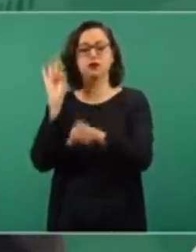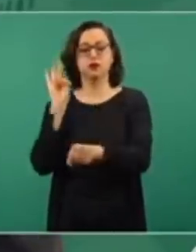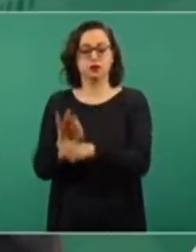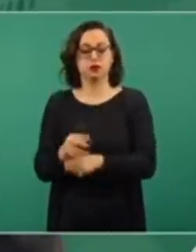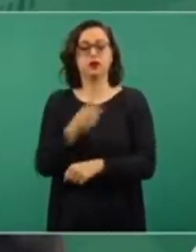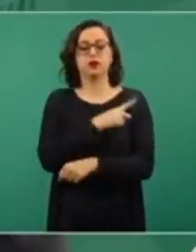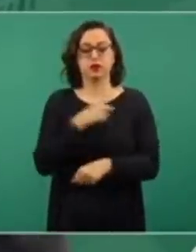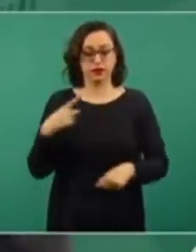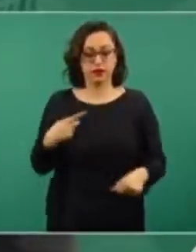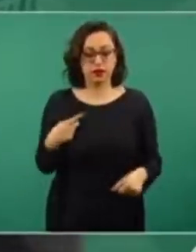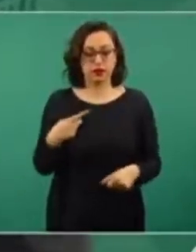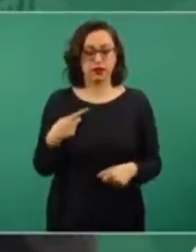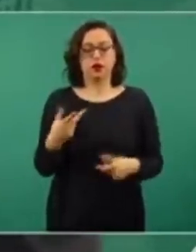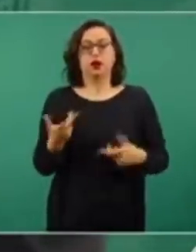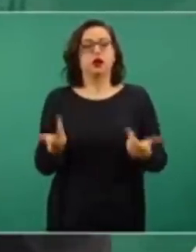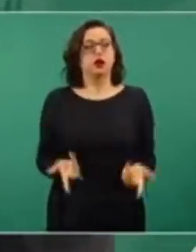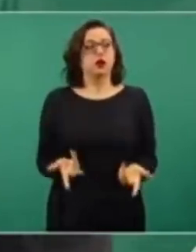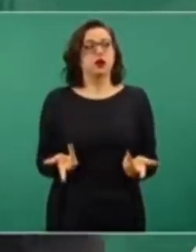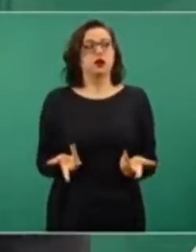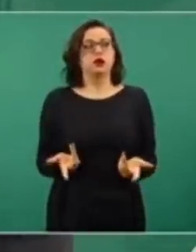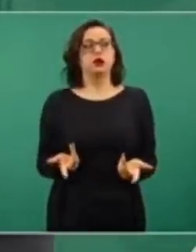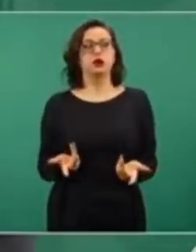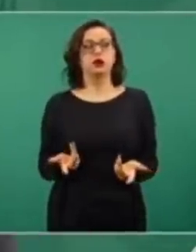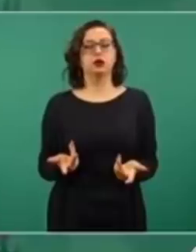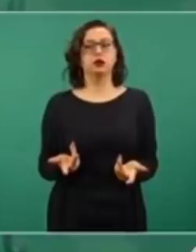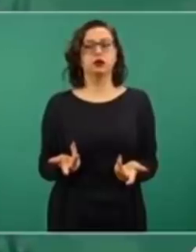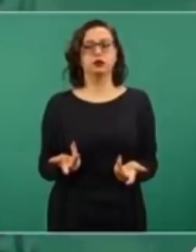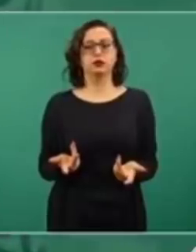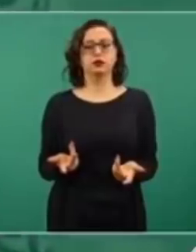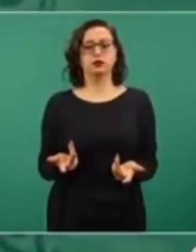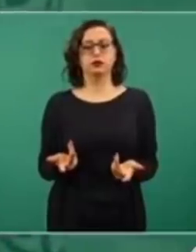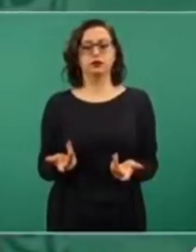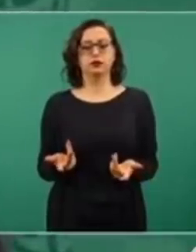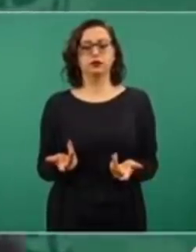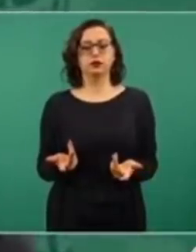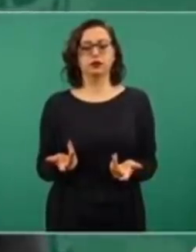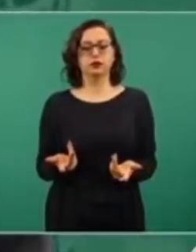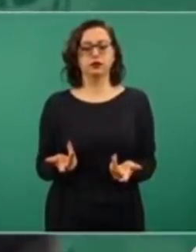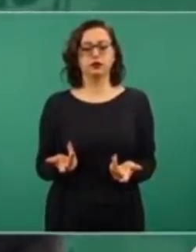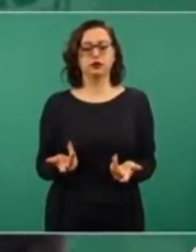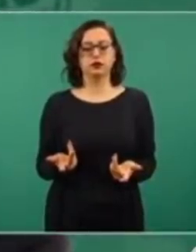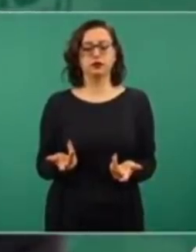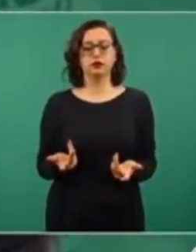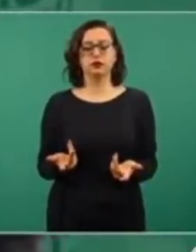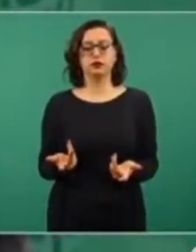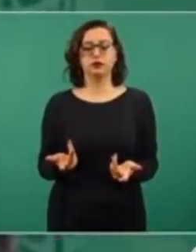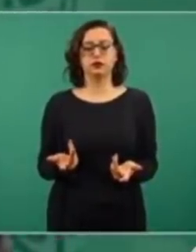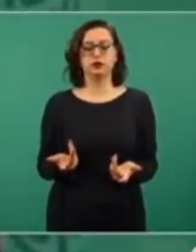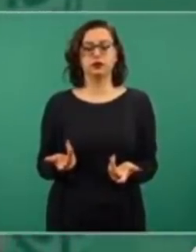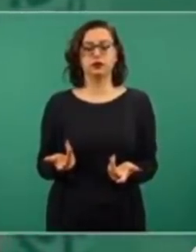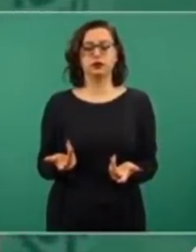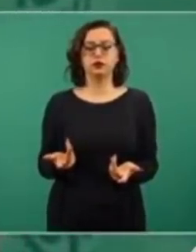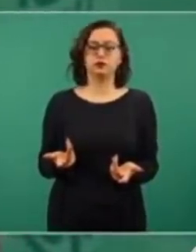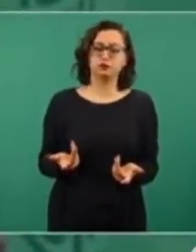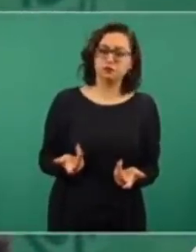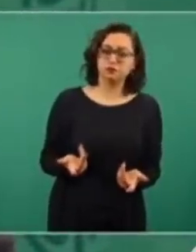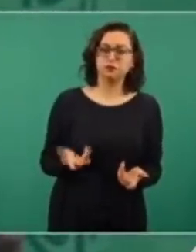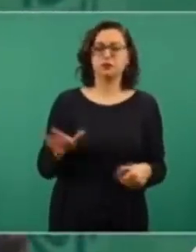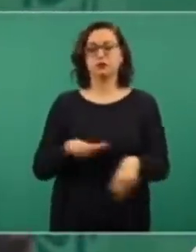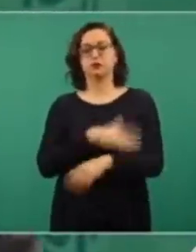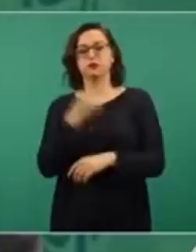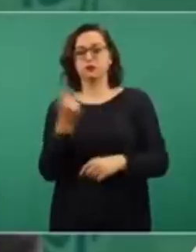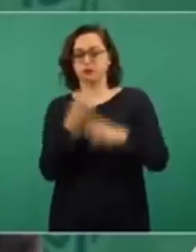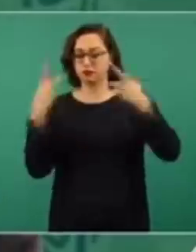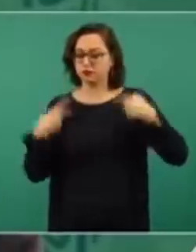porque no es lo mismo que estén los